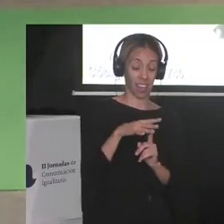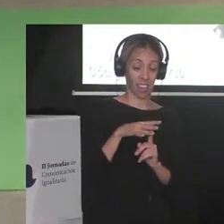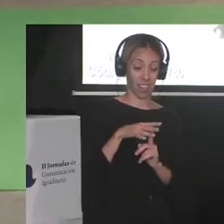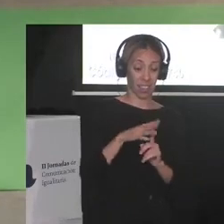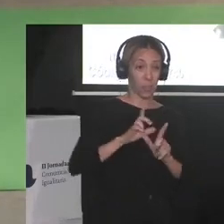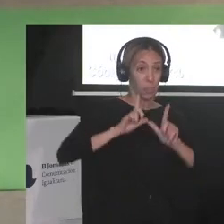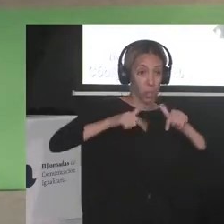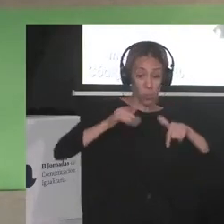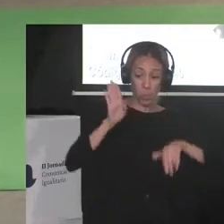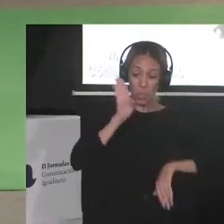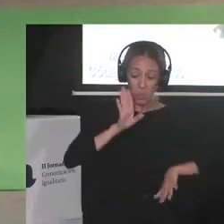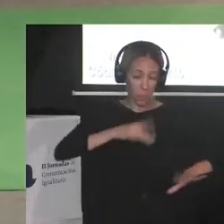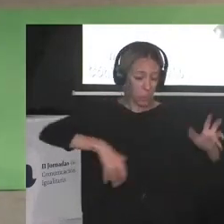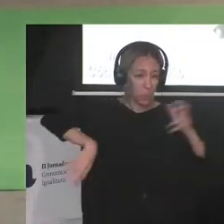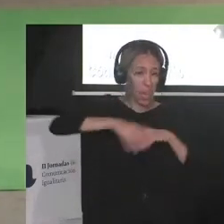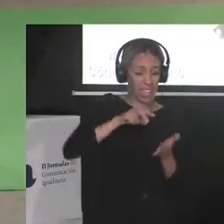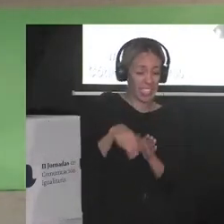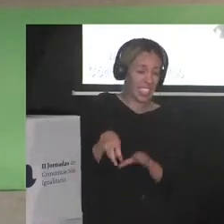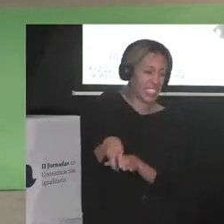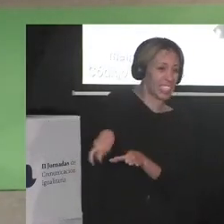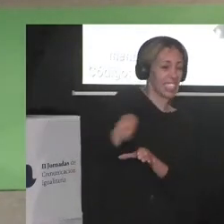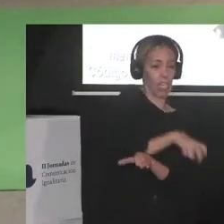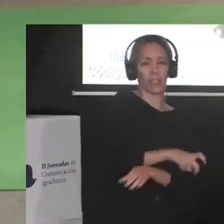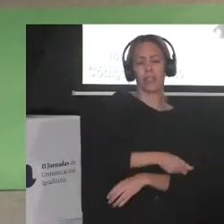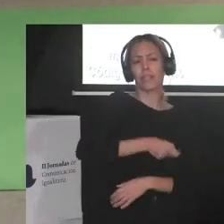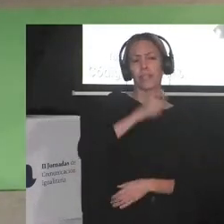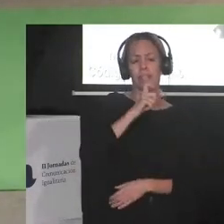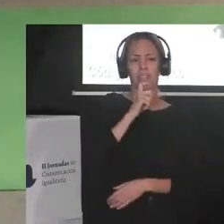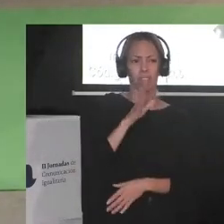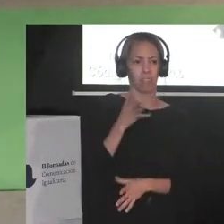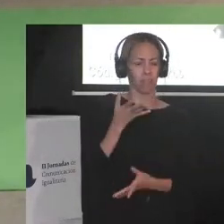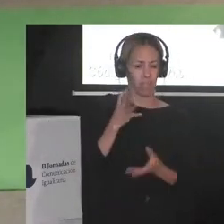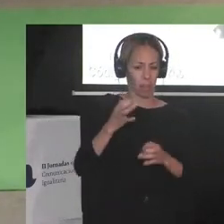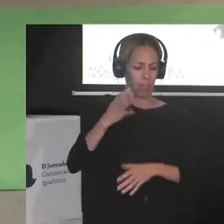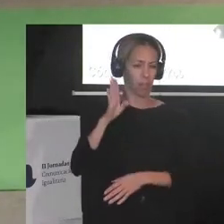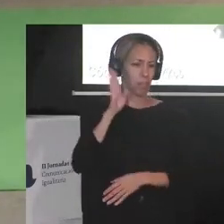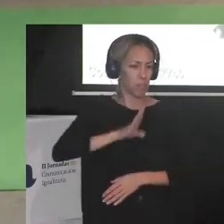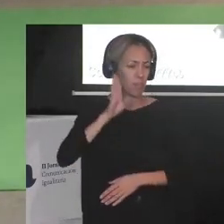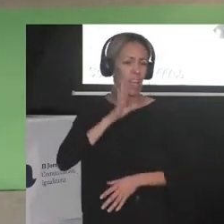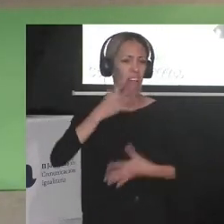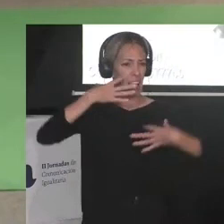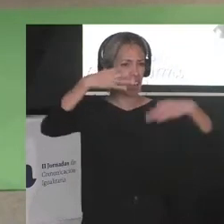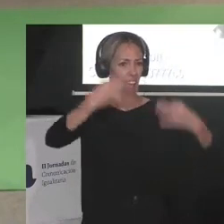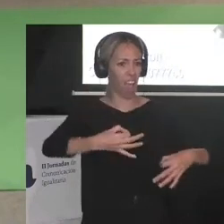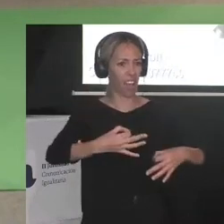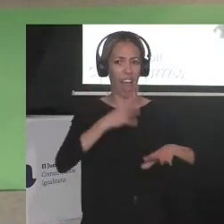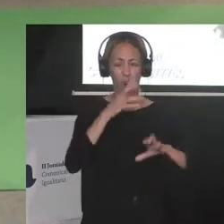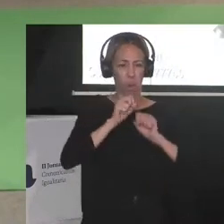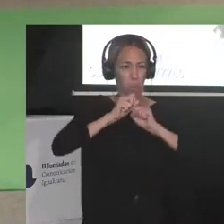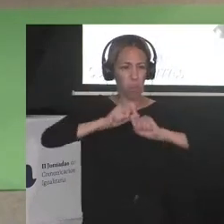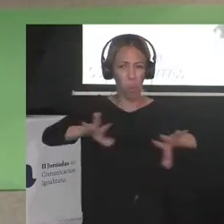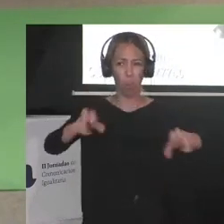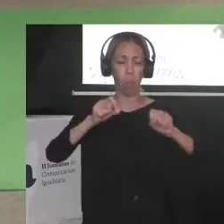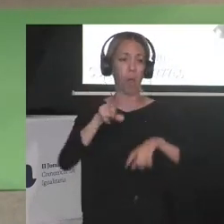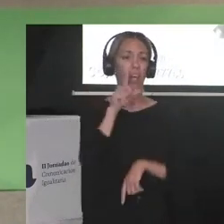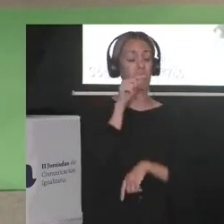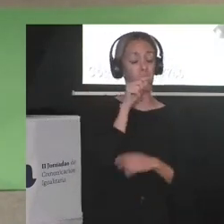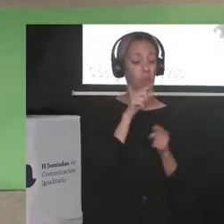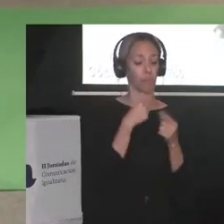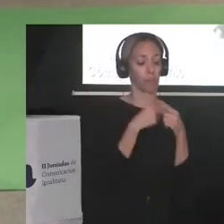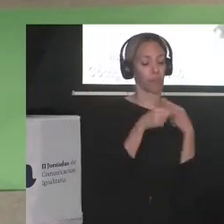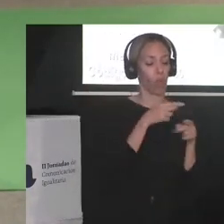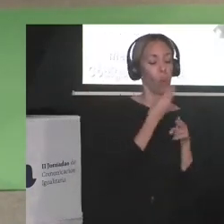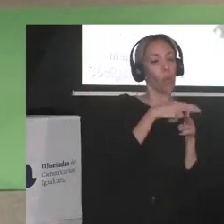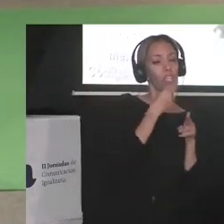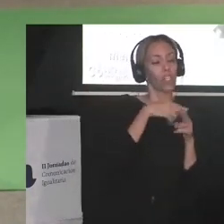estercolero que las cloacas informativas son reales que la información basura circula como nunca y la retuitean líderes políticos